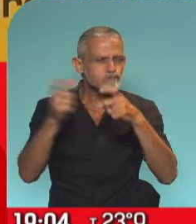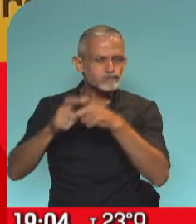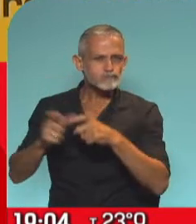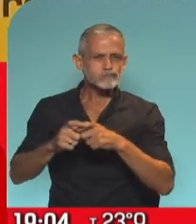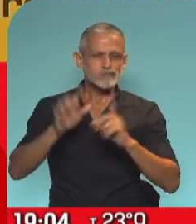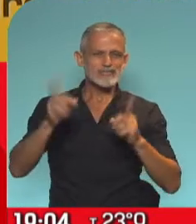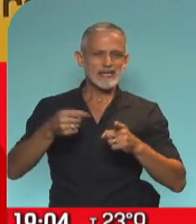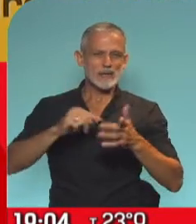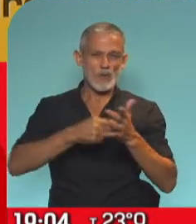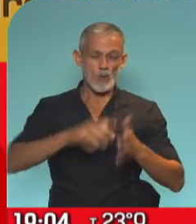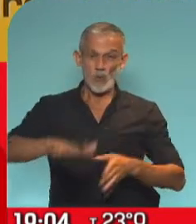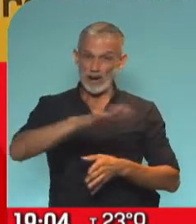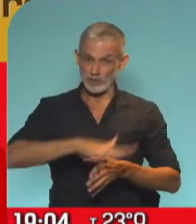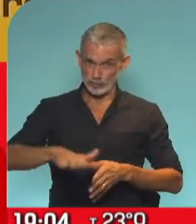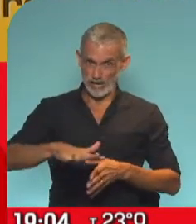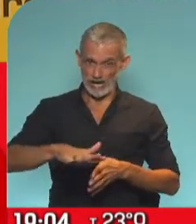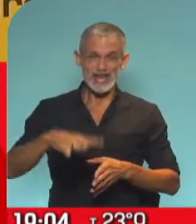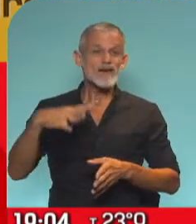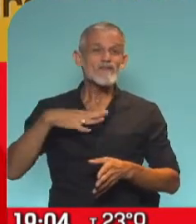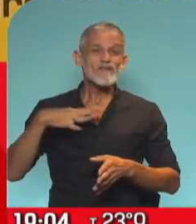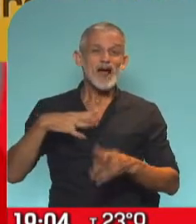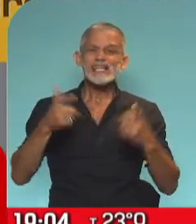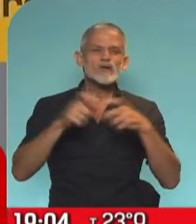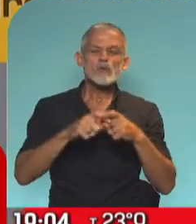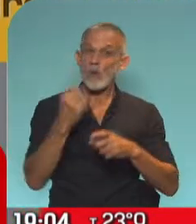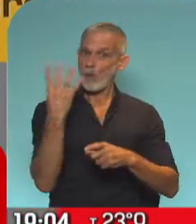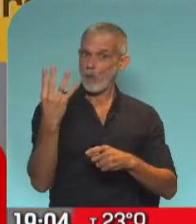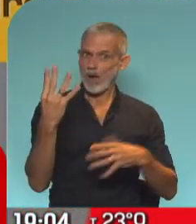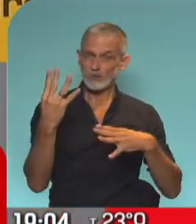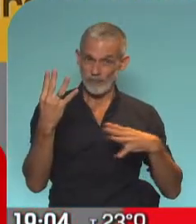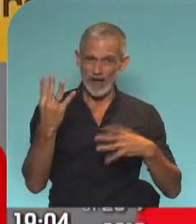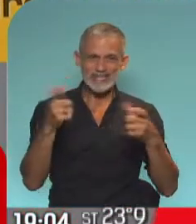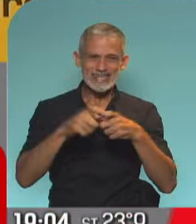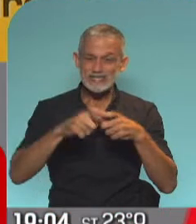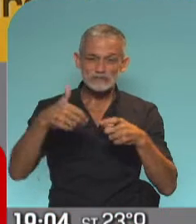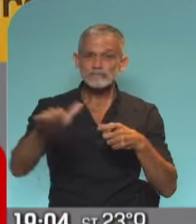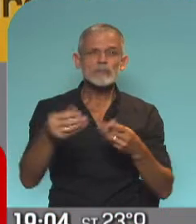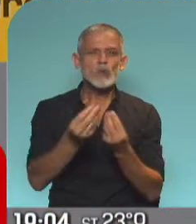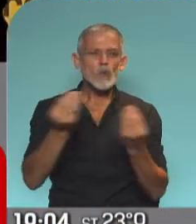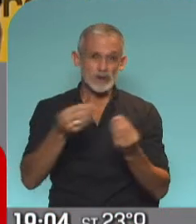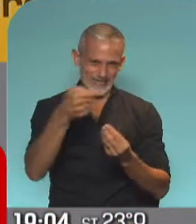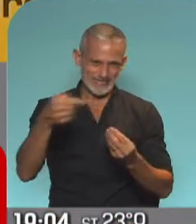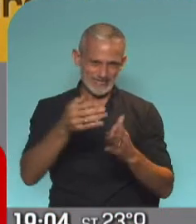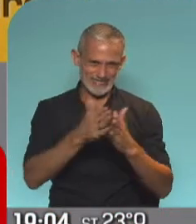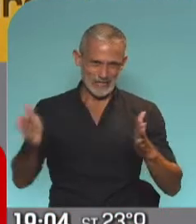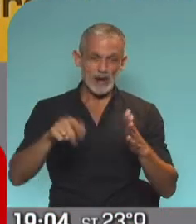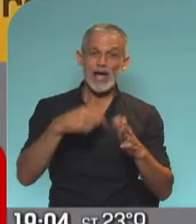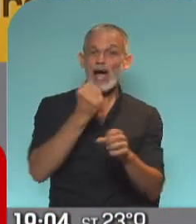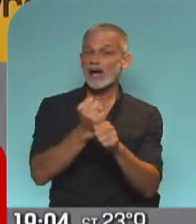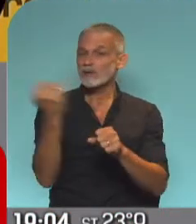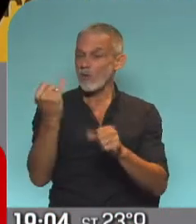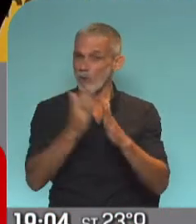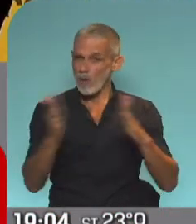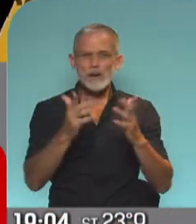la Ciudad de Buenos Aires. Le quedan tan solo 4 distritos que los va a realizar durante la semana de acá el jueves,